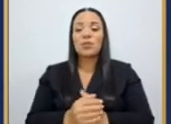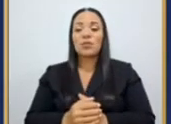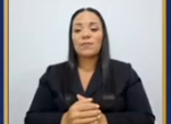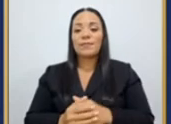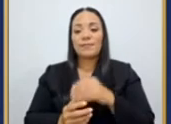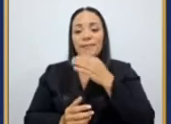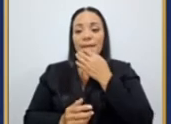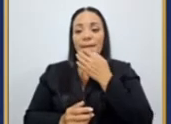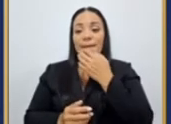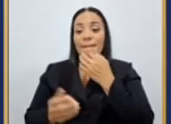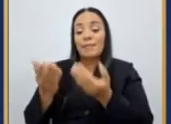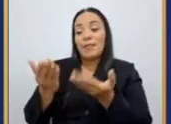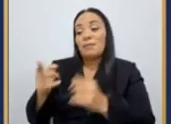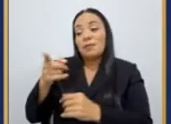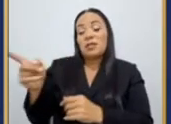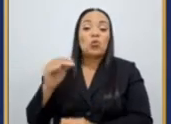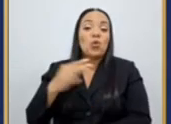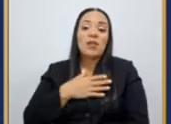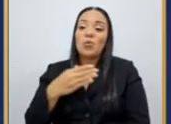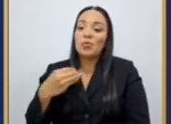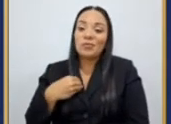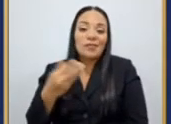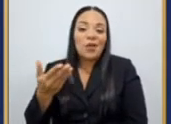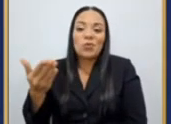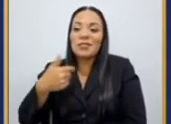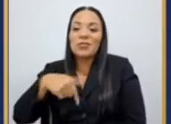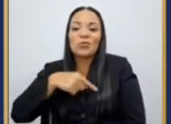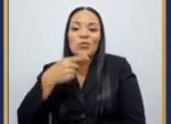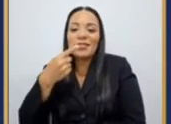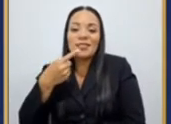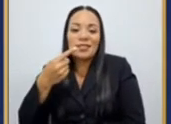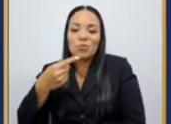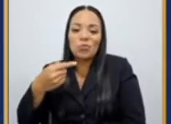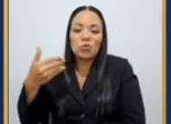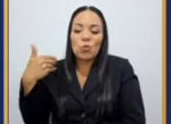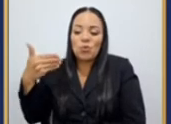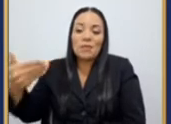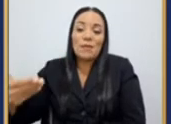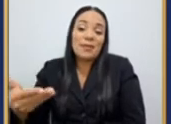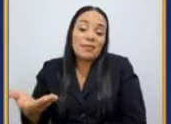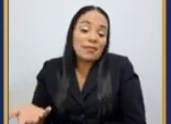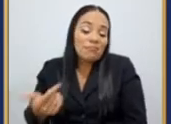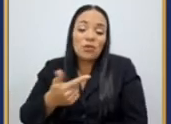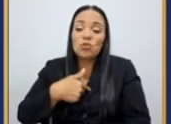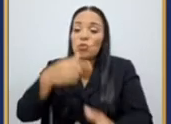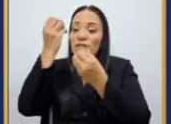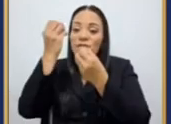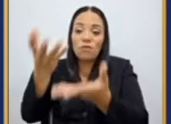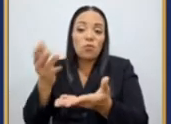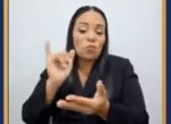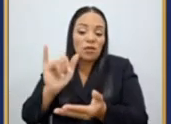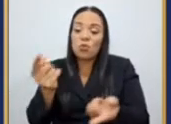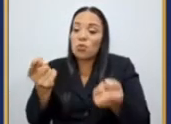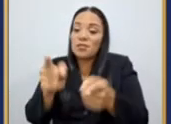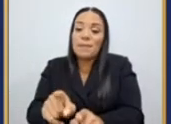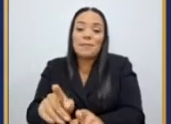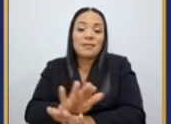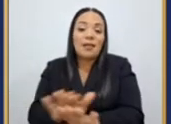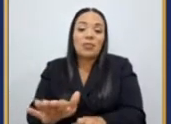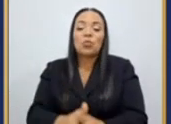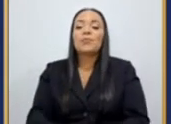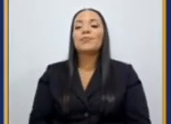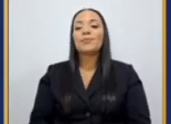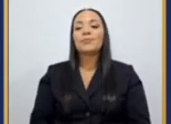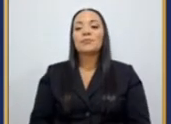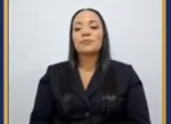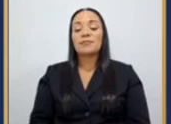les gusten las cosas que hemos dicho últimamente, pero yo quiero informarles que eso es lo que está pasando. A mí me